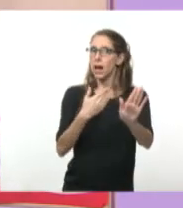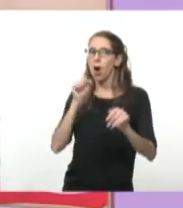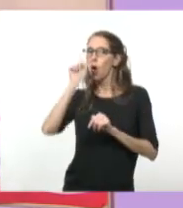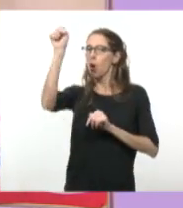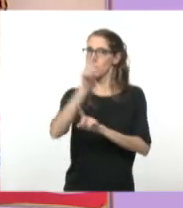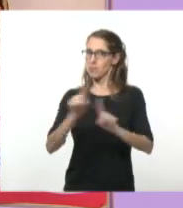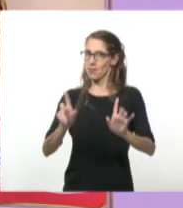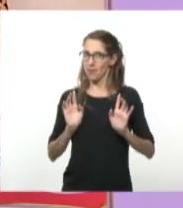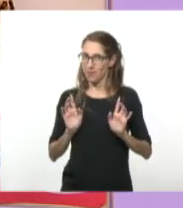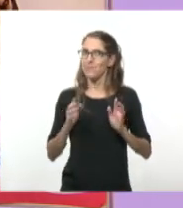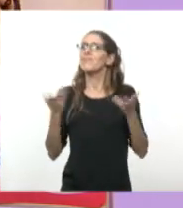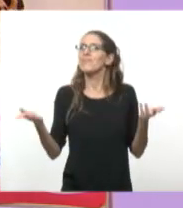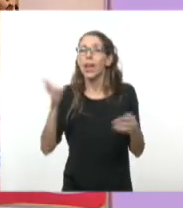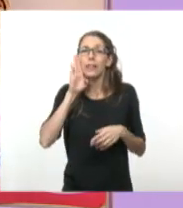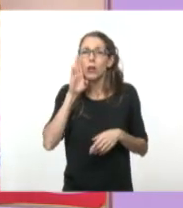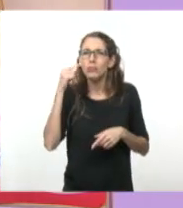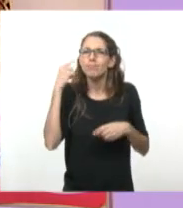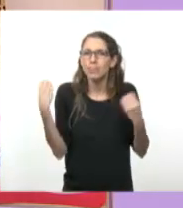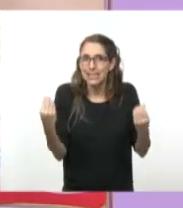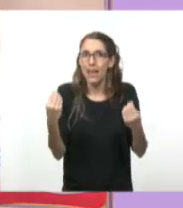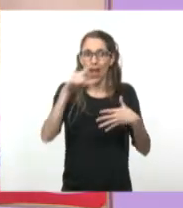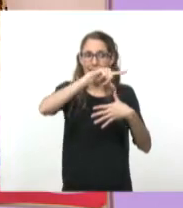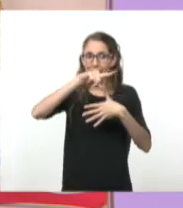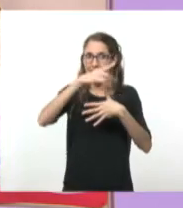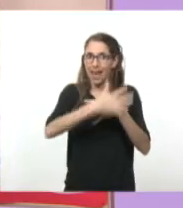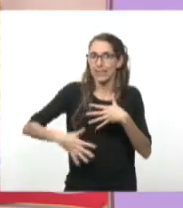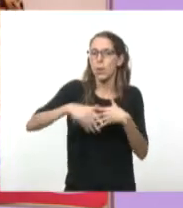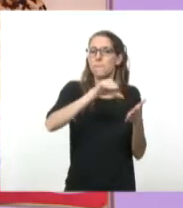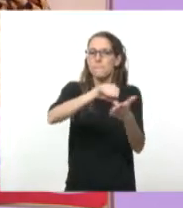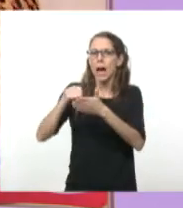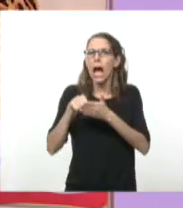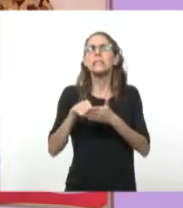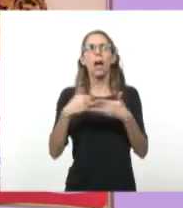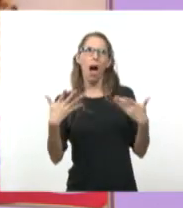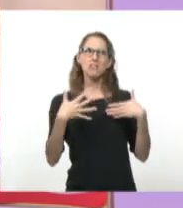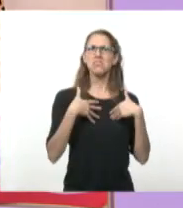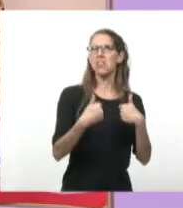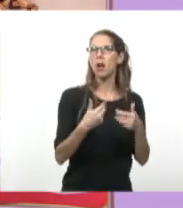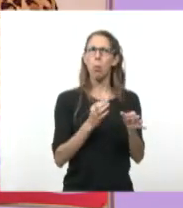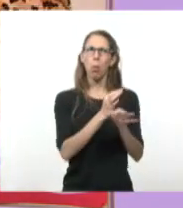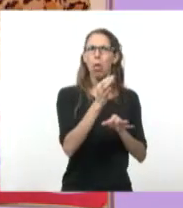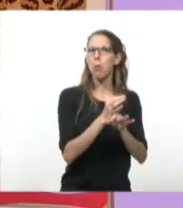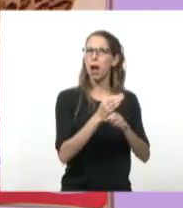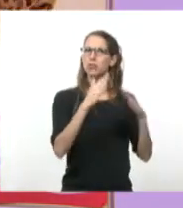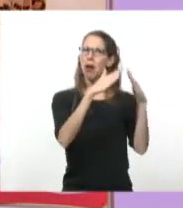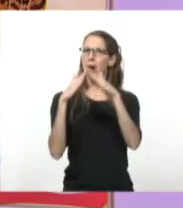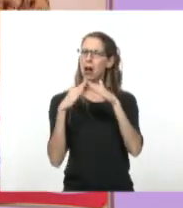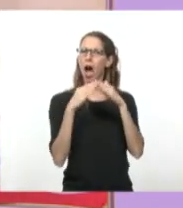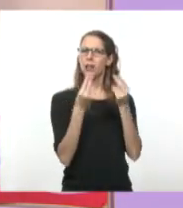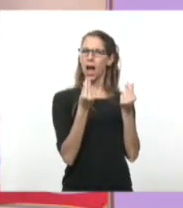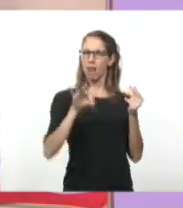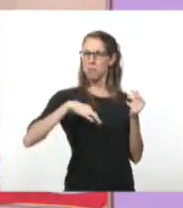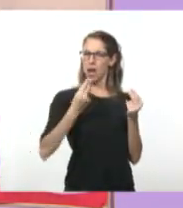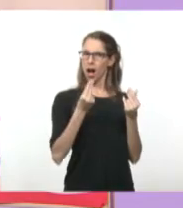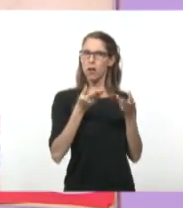desde el punto de vista de Estados Unidos? Si los países de Latinoamérica logran tener acceso a la salud, a la educación, a la vivienda, si mejoran su calidad de vida,